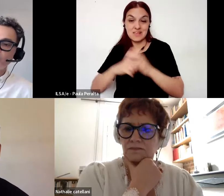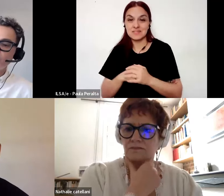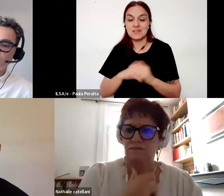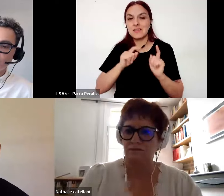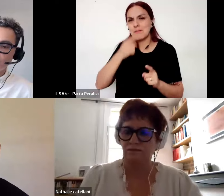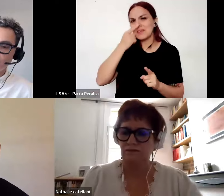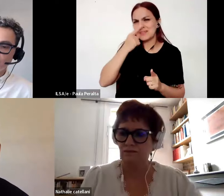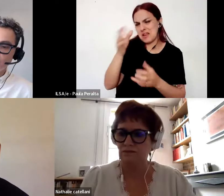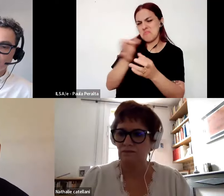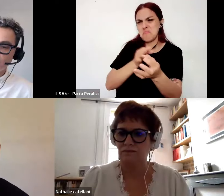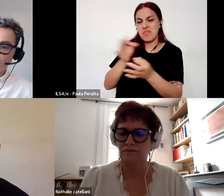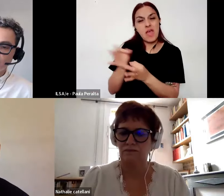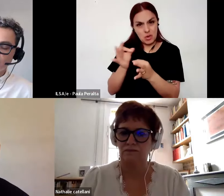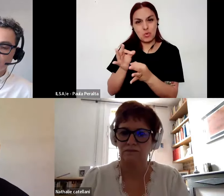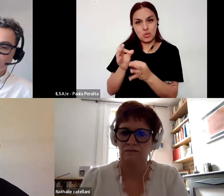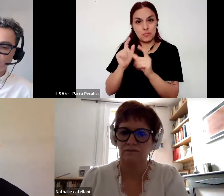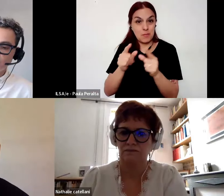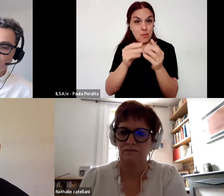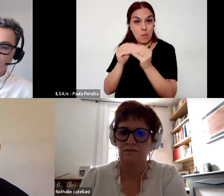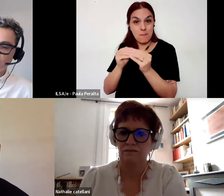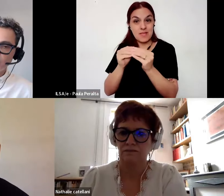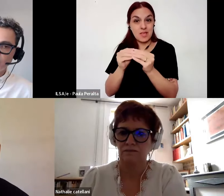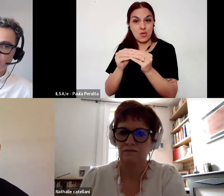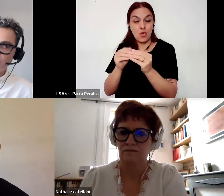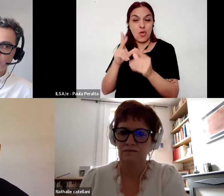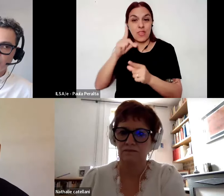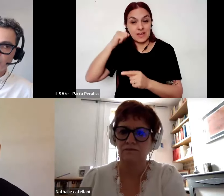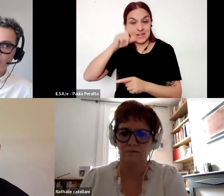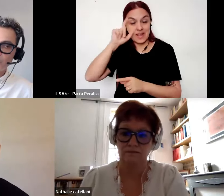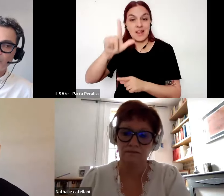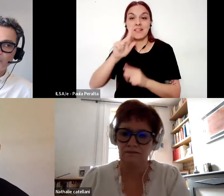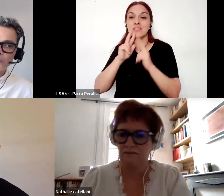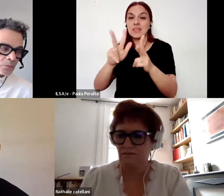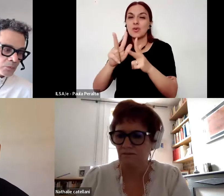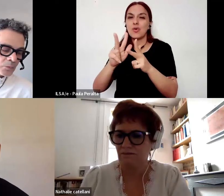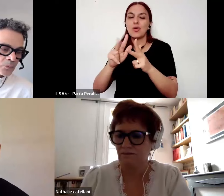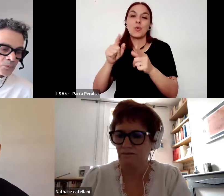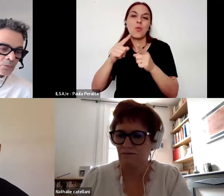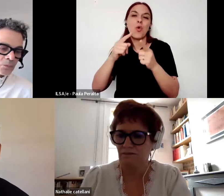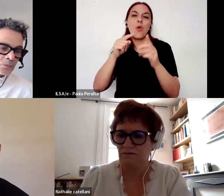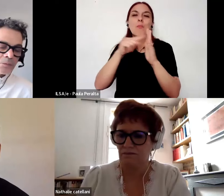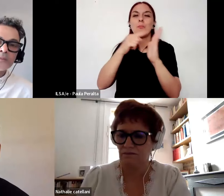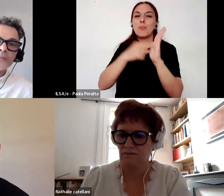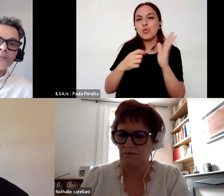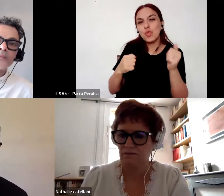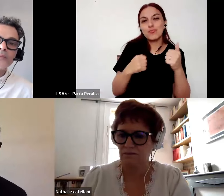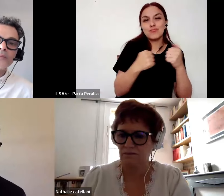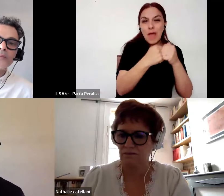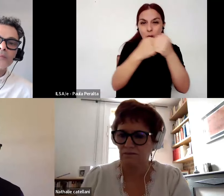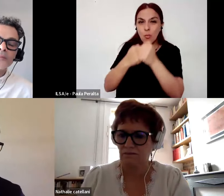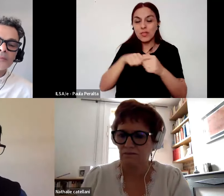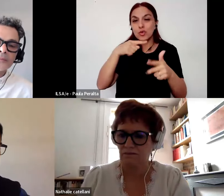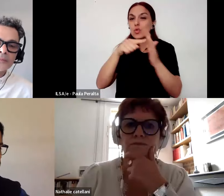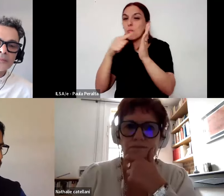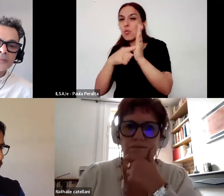este diálogo es como decía nuestra colega Daniel que destaca puntos en comunes y diferencias también y como